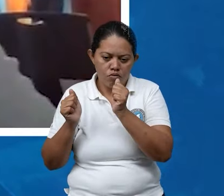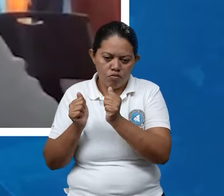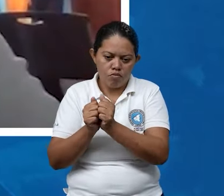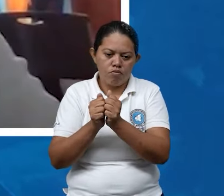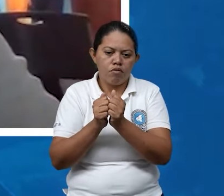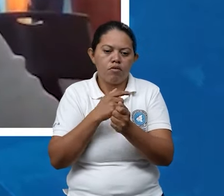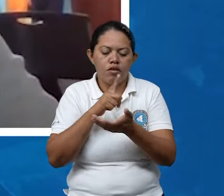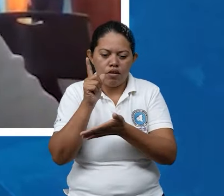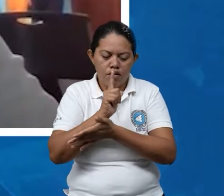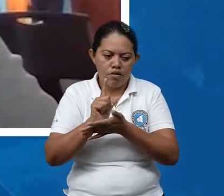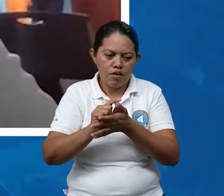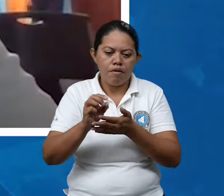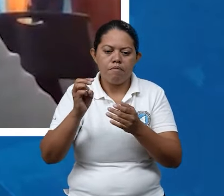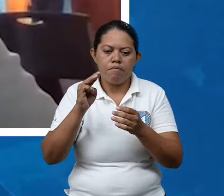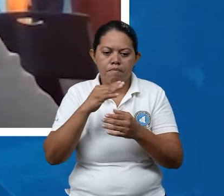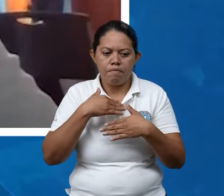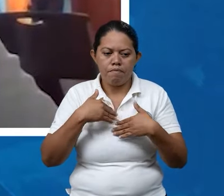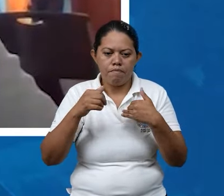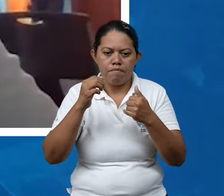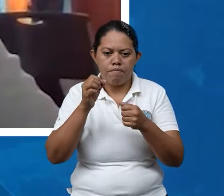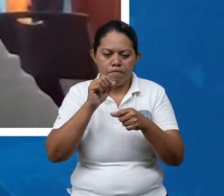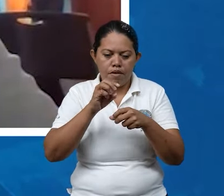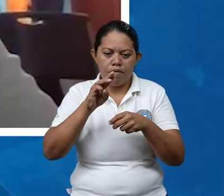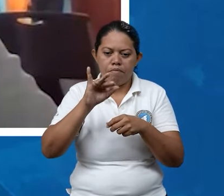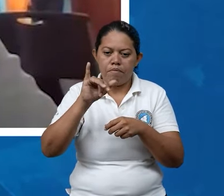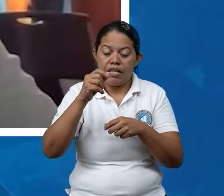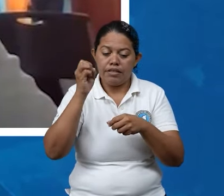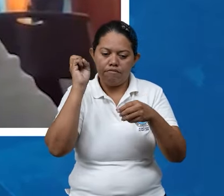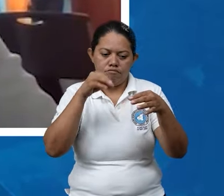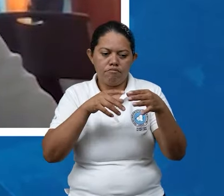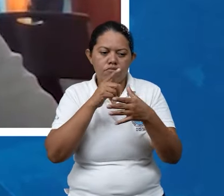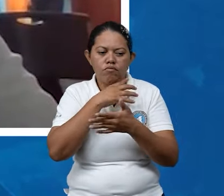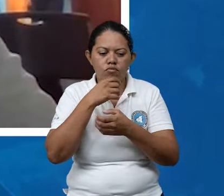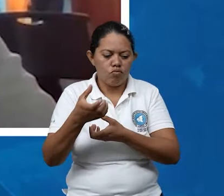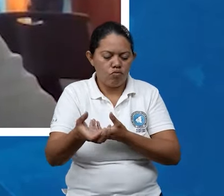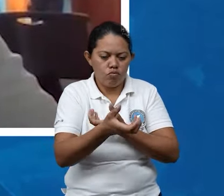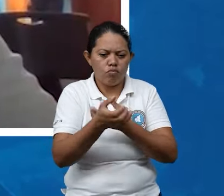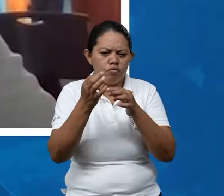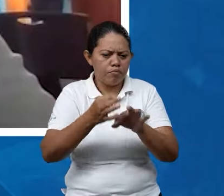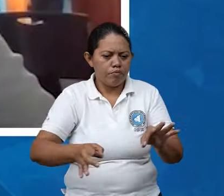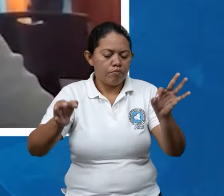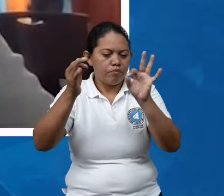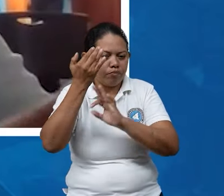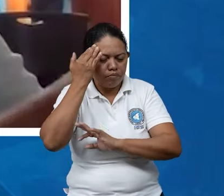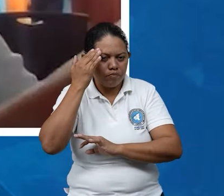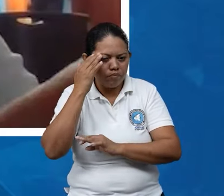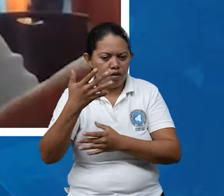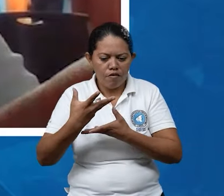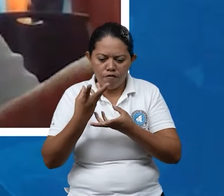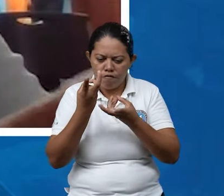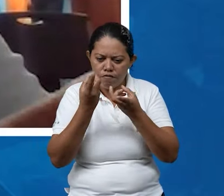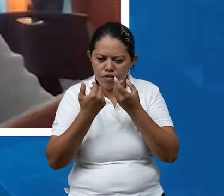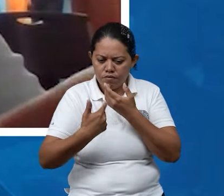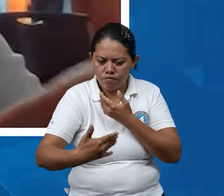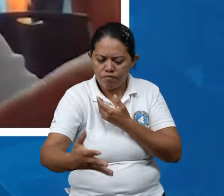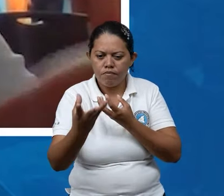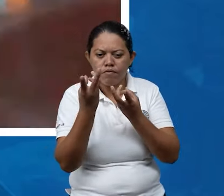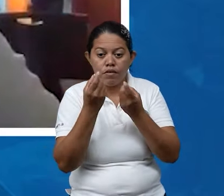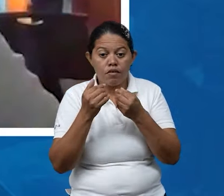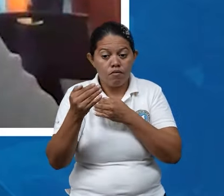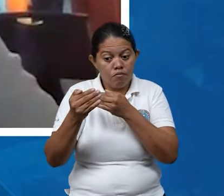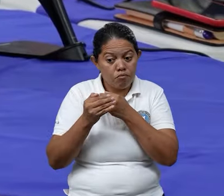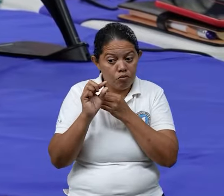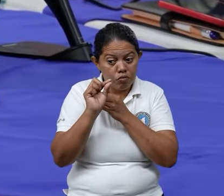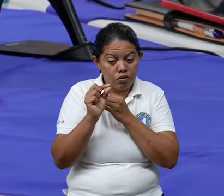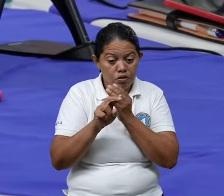en jornadas de limpieza con el MINSA abatización fumigación eso es de usted sabe de la fecha que ya falta